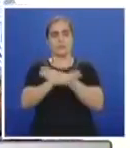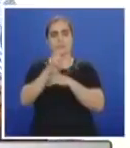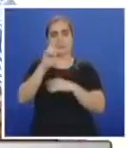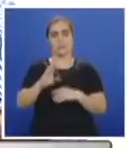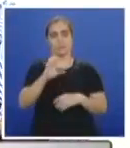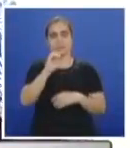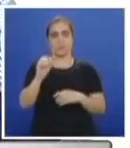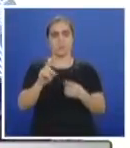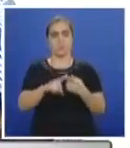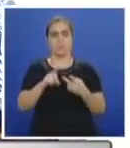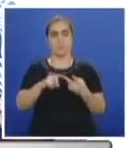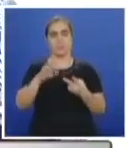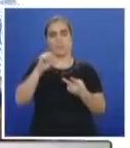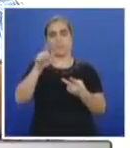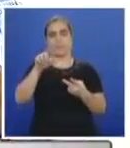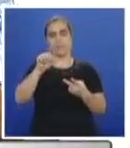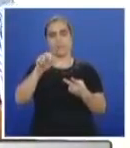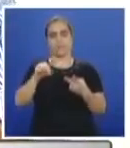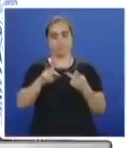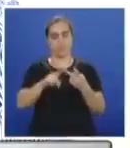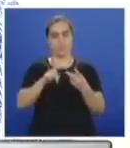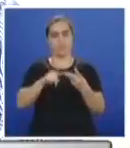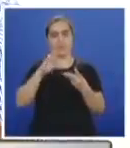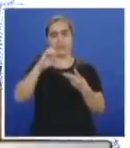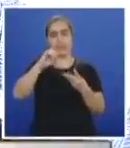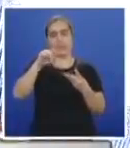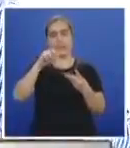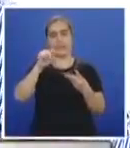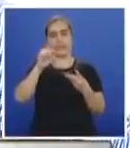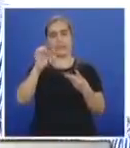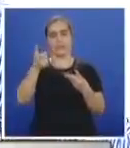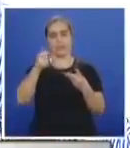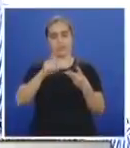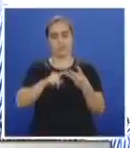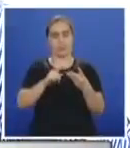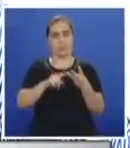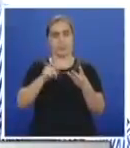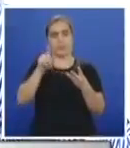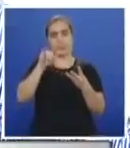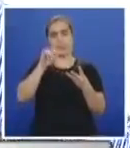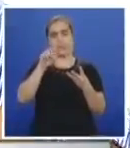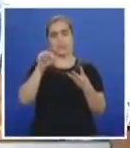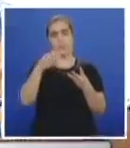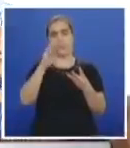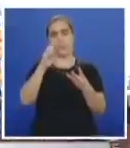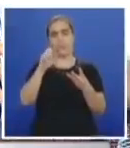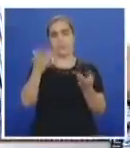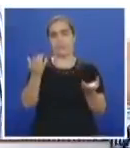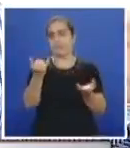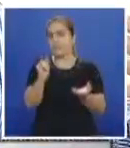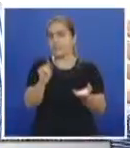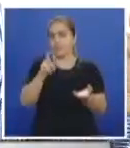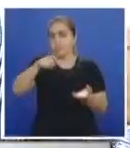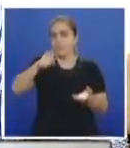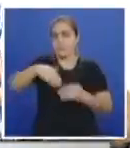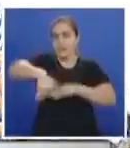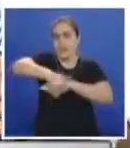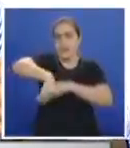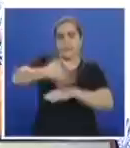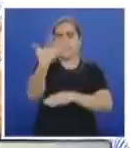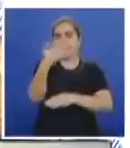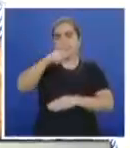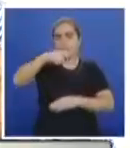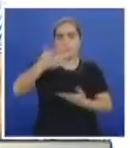Oriental, Paso Ancho, Cañas Gordas y Simón Bolívar, y llega directamente al sur sin tener que congestionar